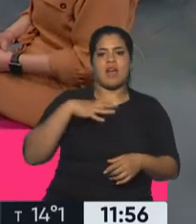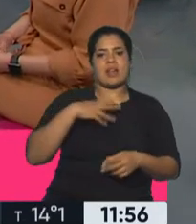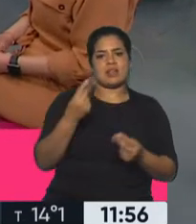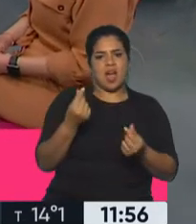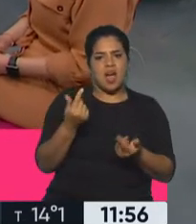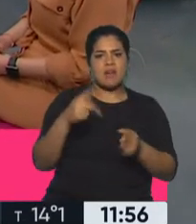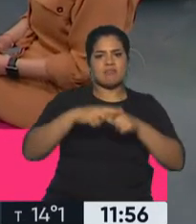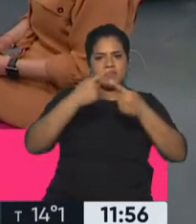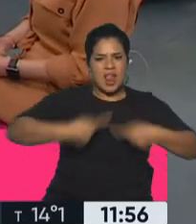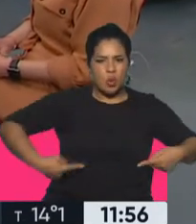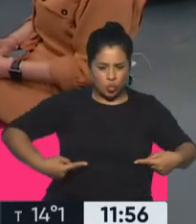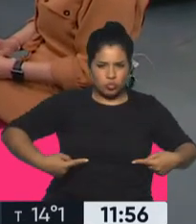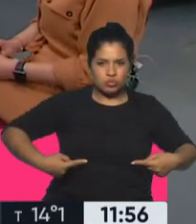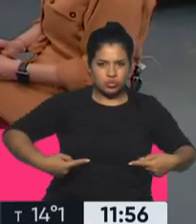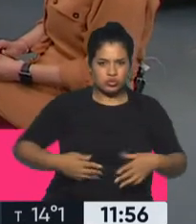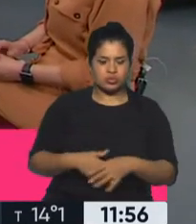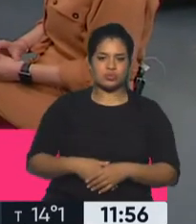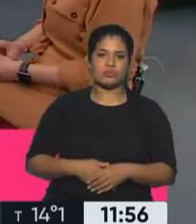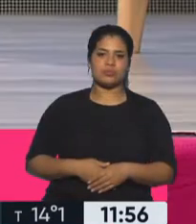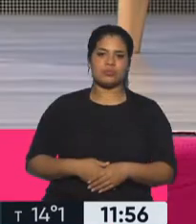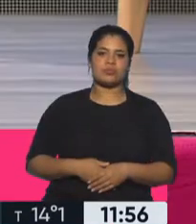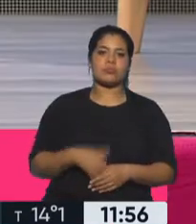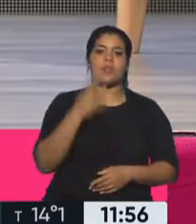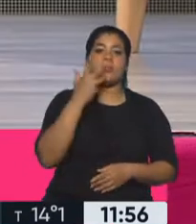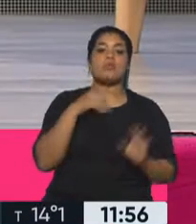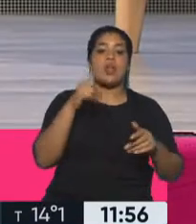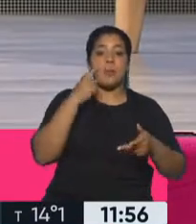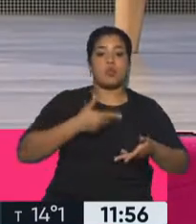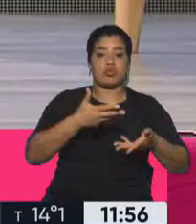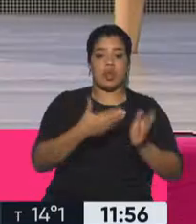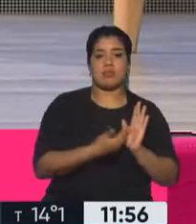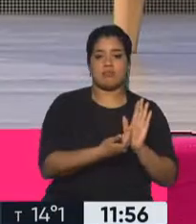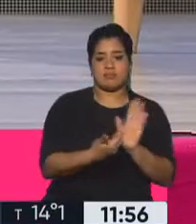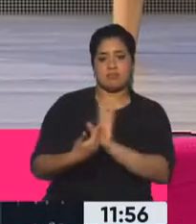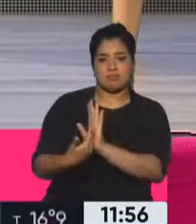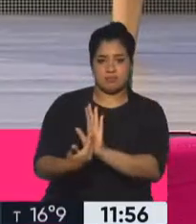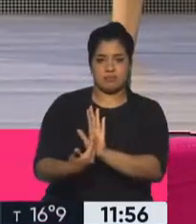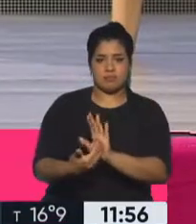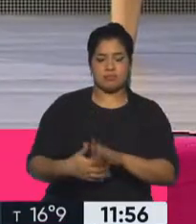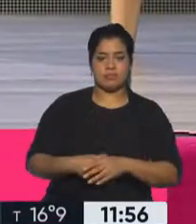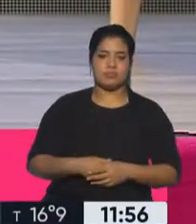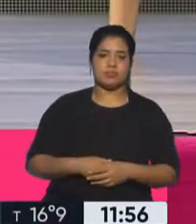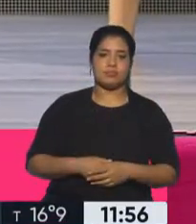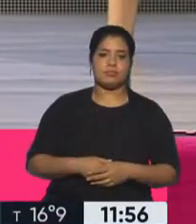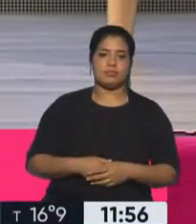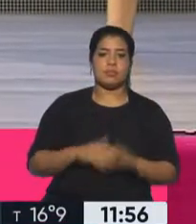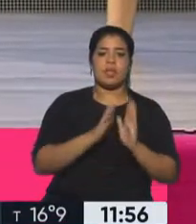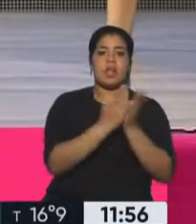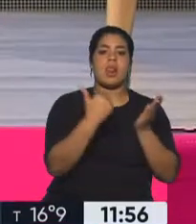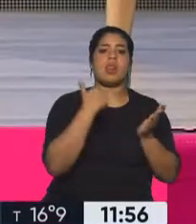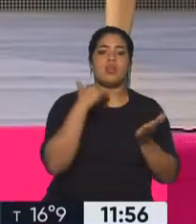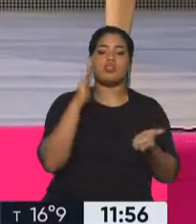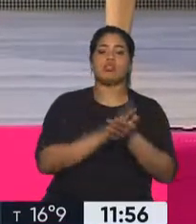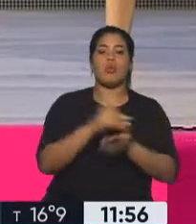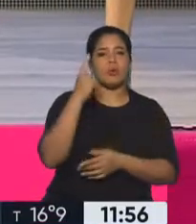esta problemática requeriría, ¿no? Y me gustaría mostrar esto que trajeron también, Mariana y Carolina, que son libros que hablan de la